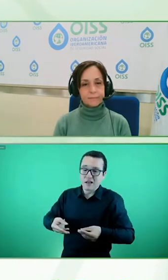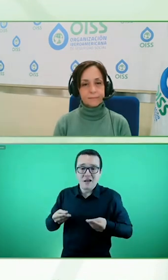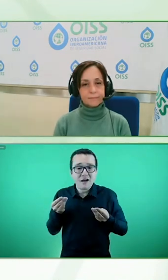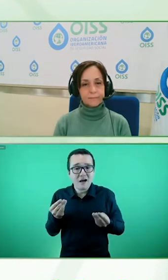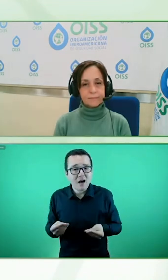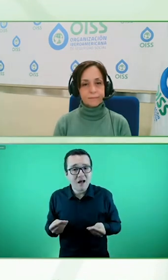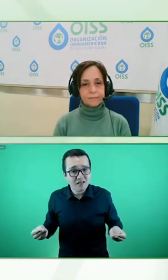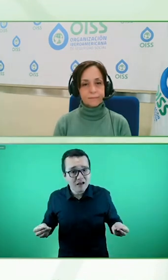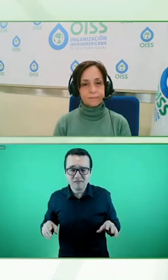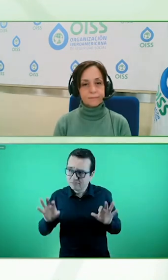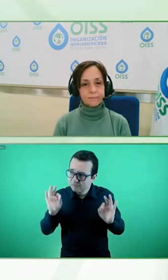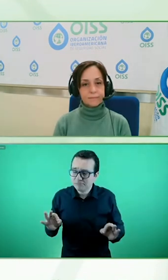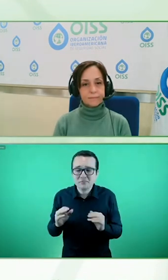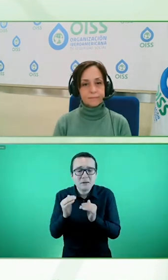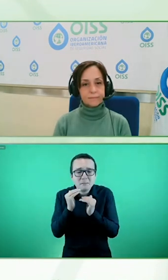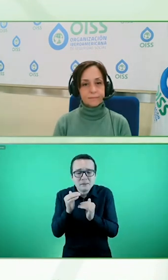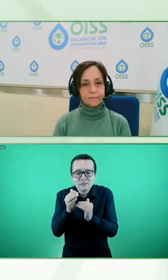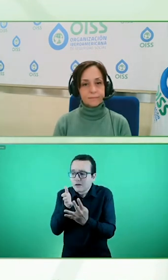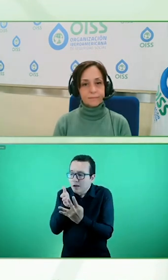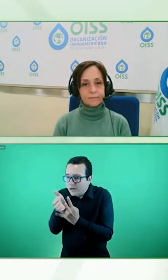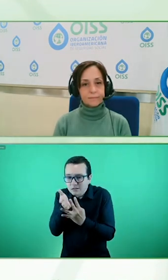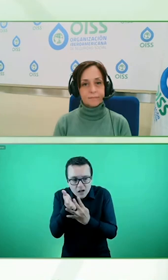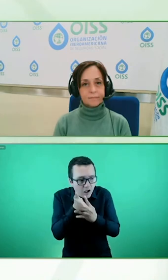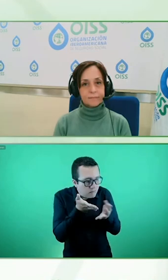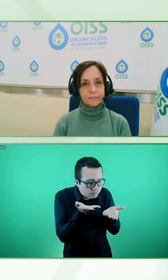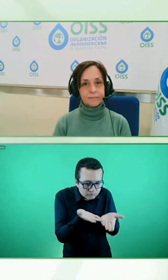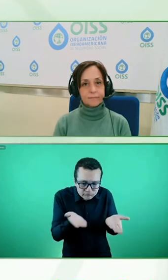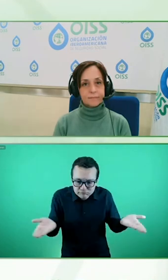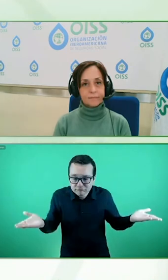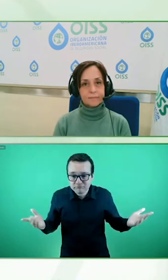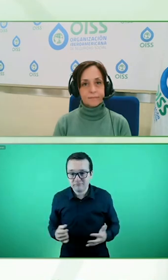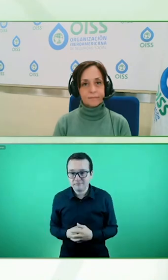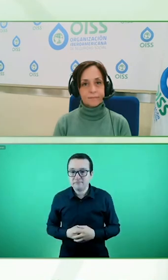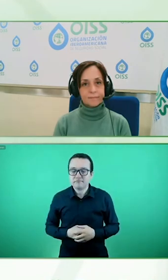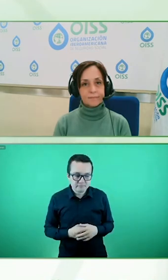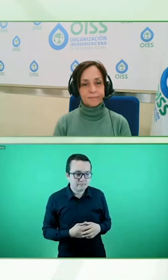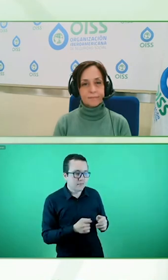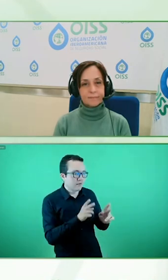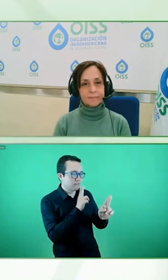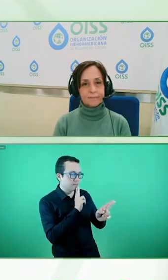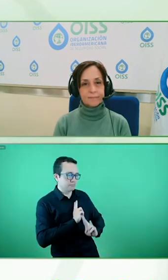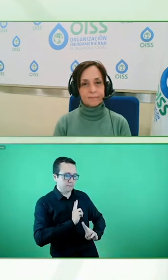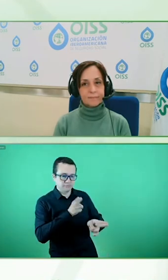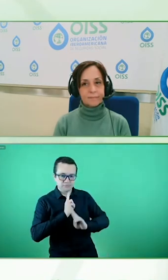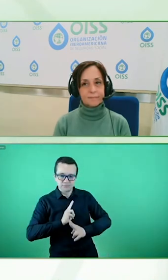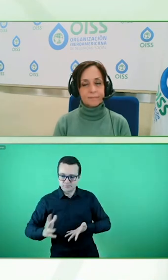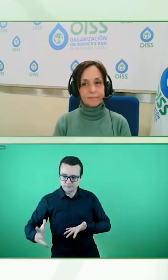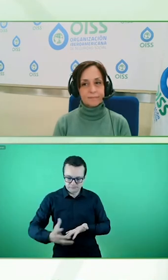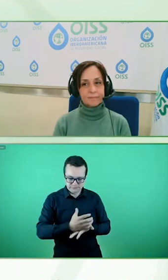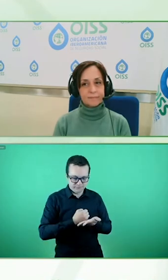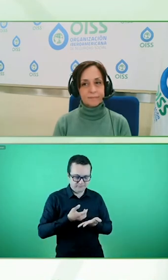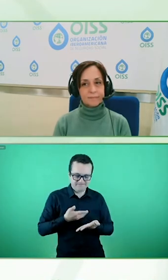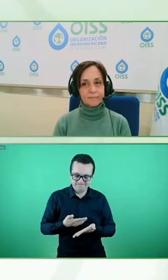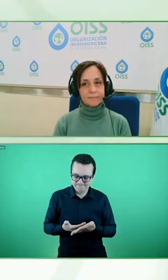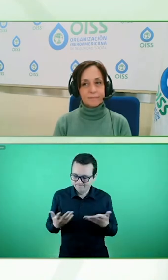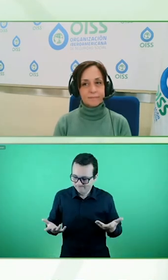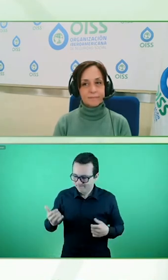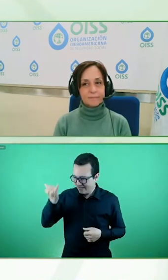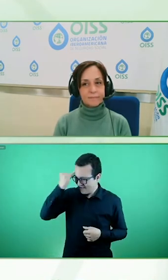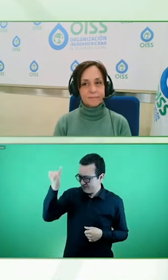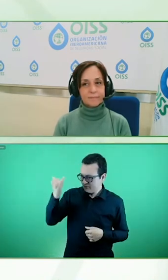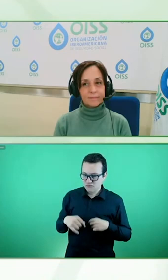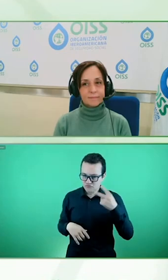de accesibilidad en línea con eso hay tal vez dos iniciativas el primero es ¿cómo se trasladan las personas con